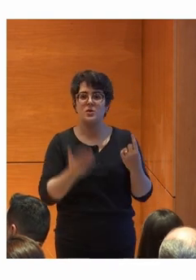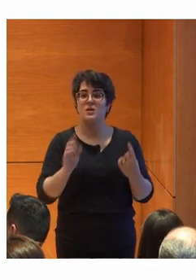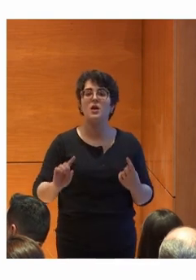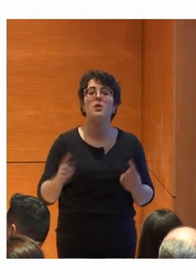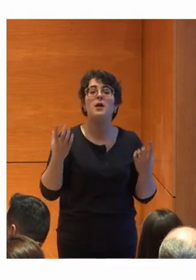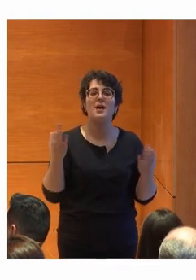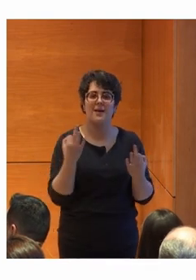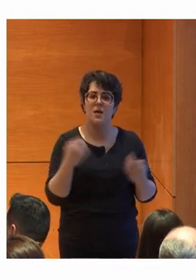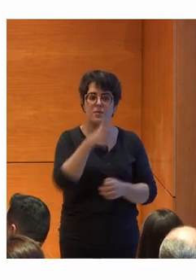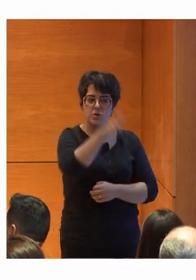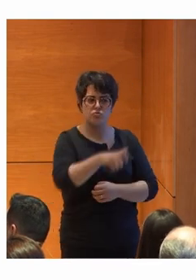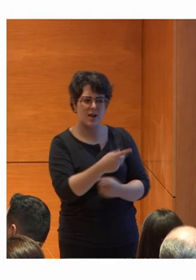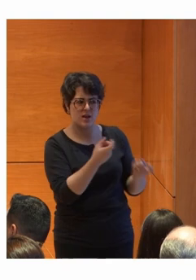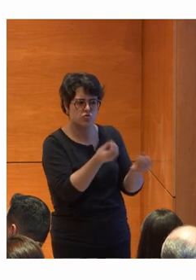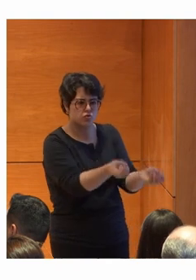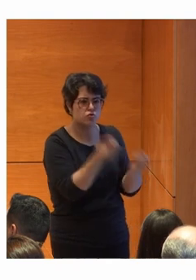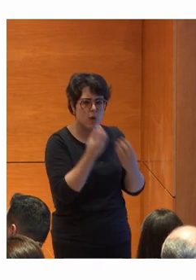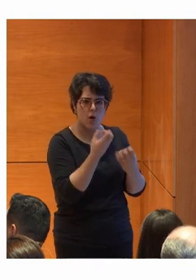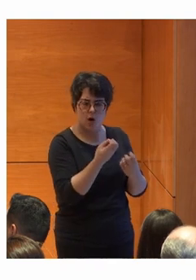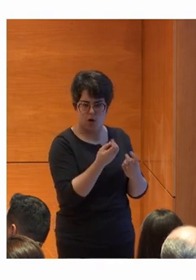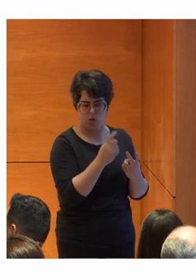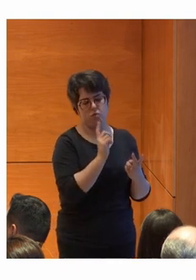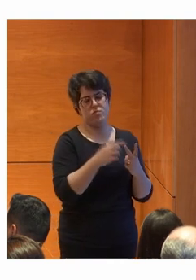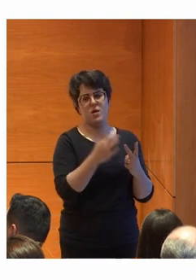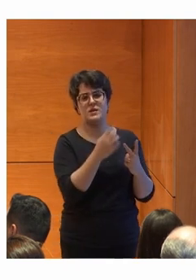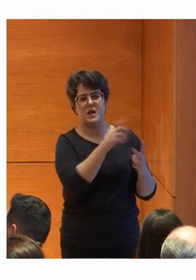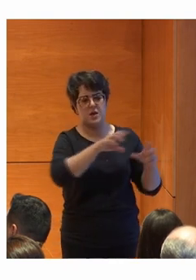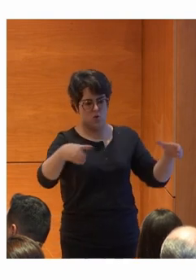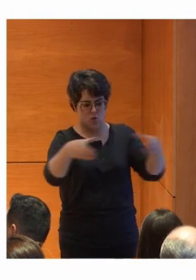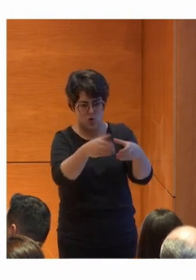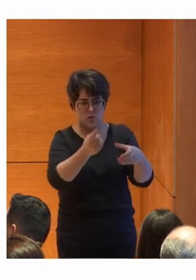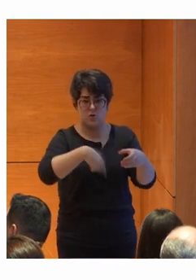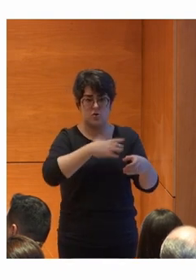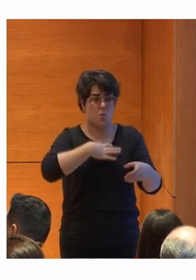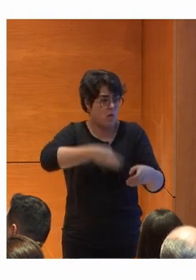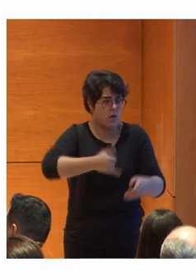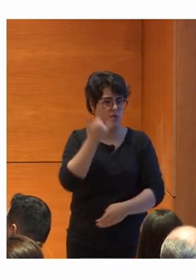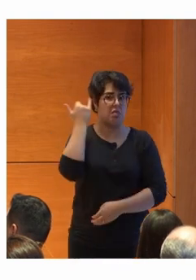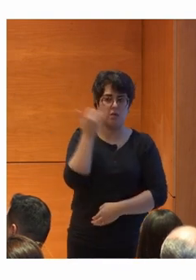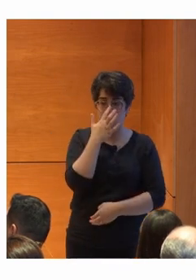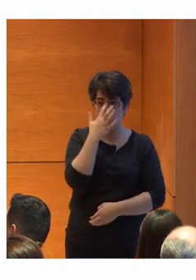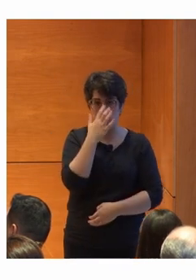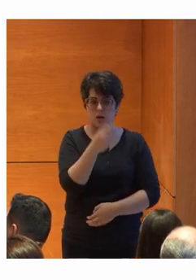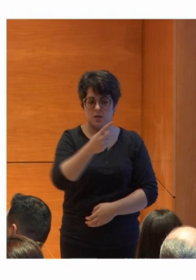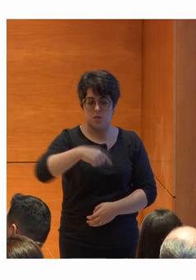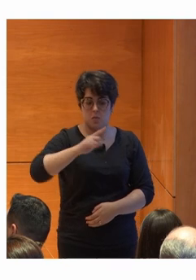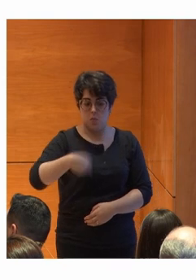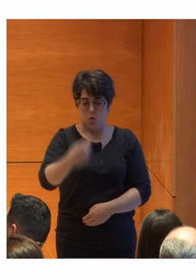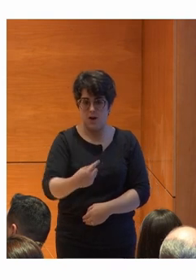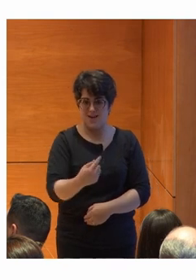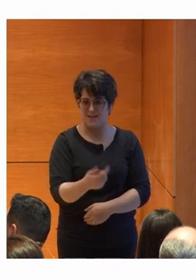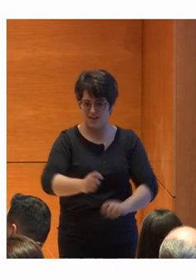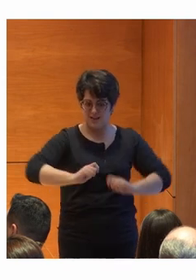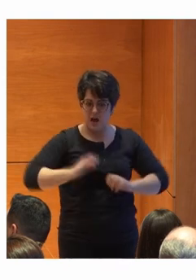necesidades. Pues las distintas necesidades de colectivos que a lo mejor nosotros no conocemos, nos ayudan después a